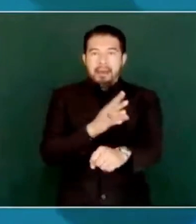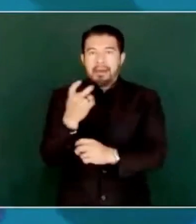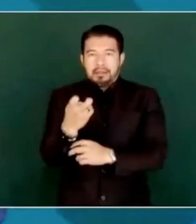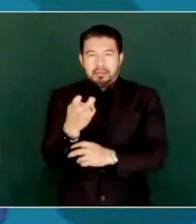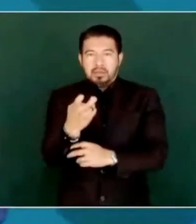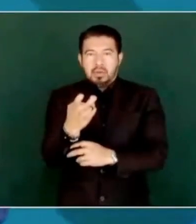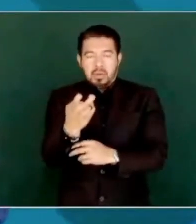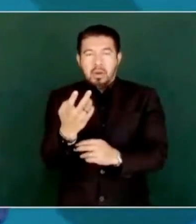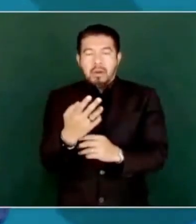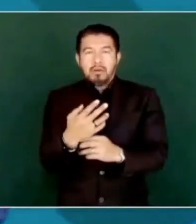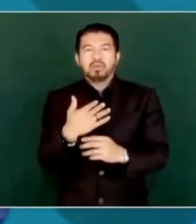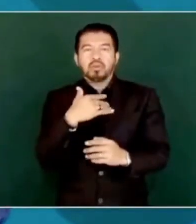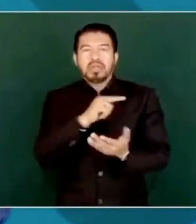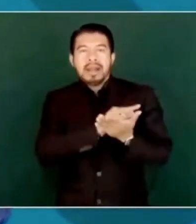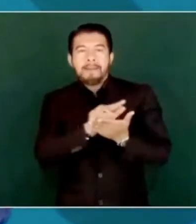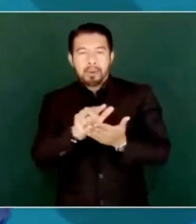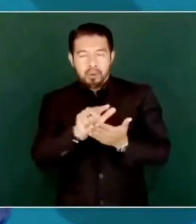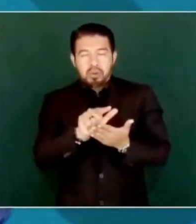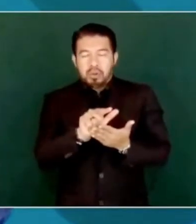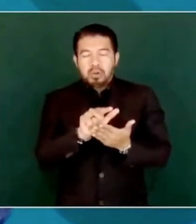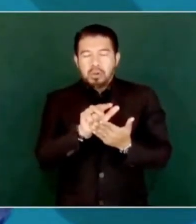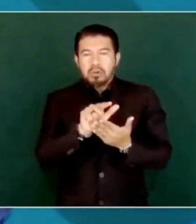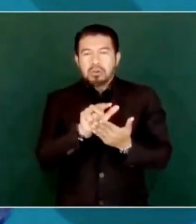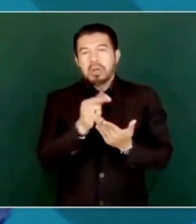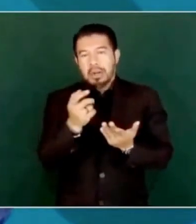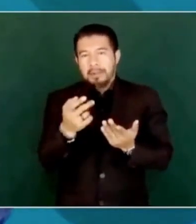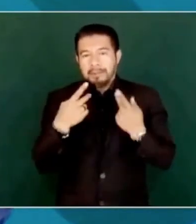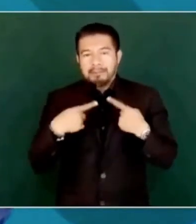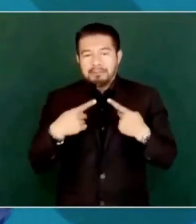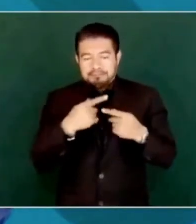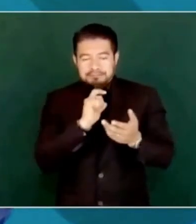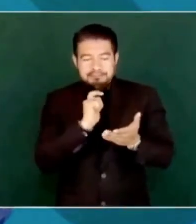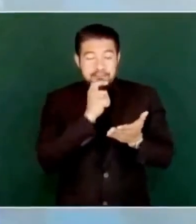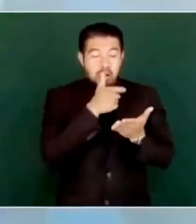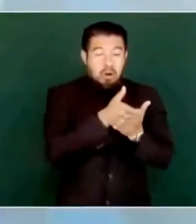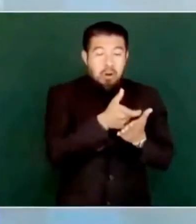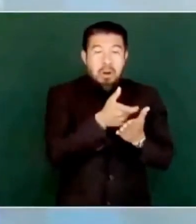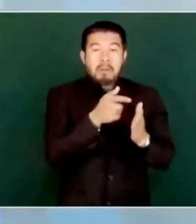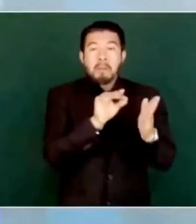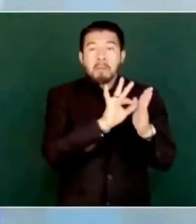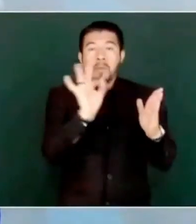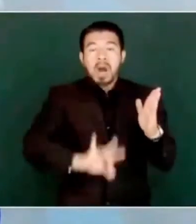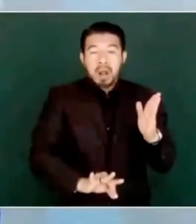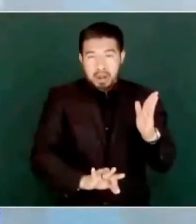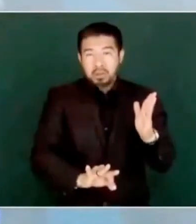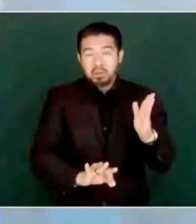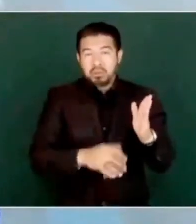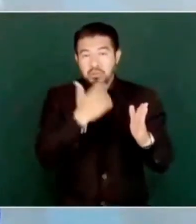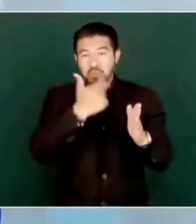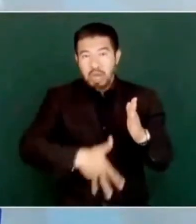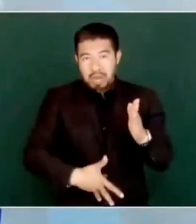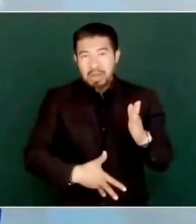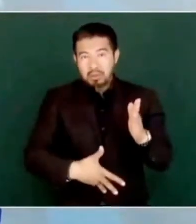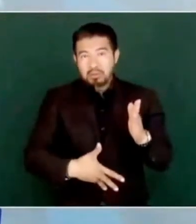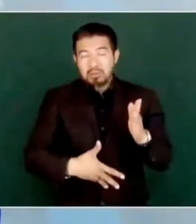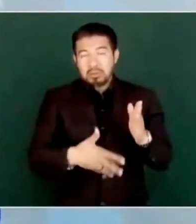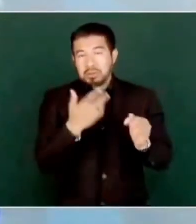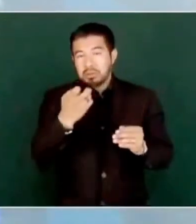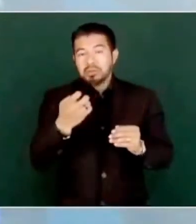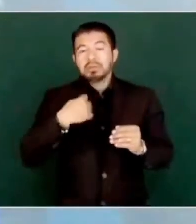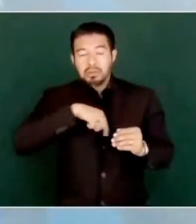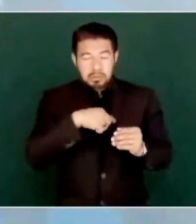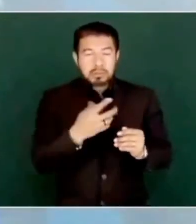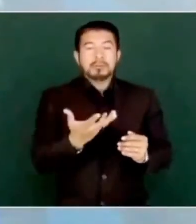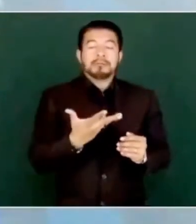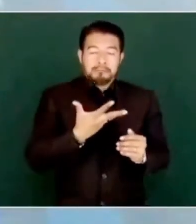menos por el transporte. Es un proyecto muy importante que